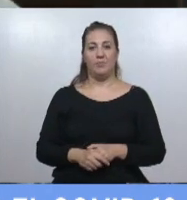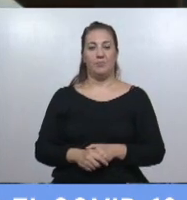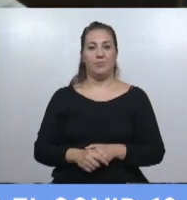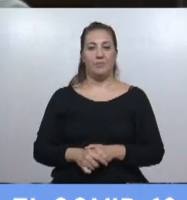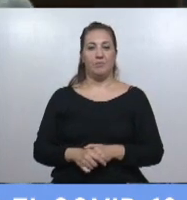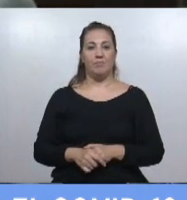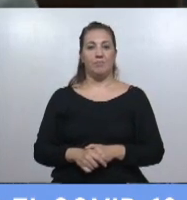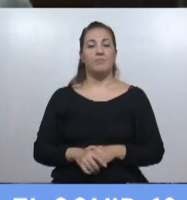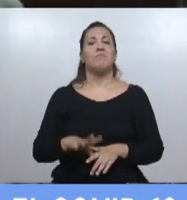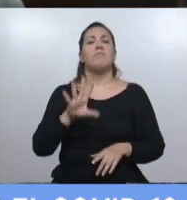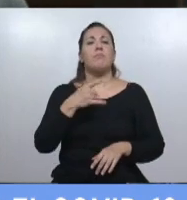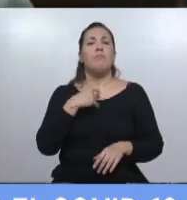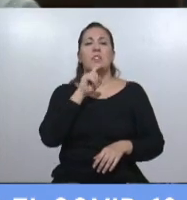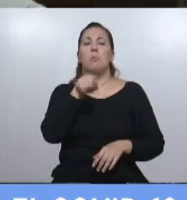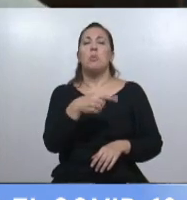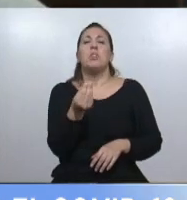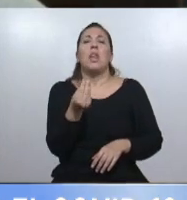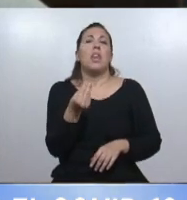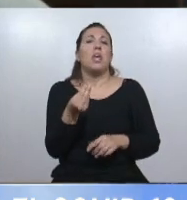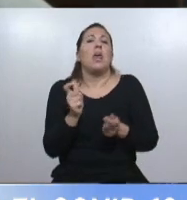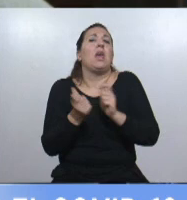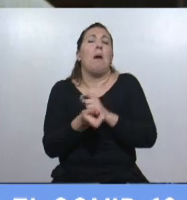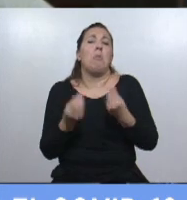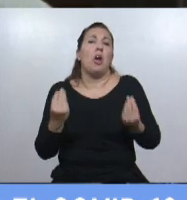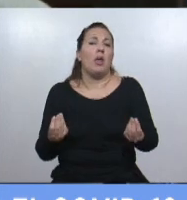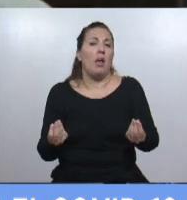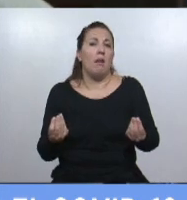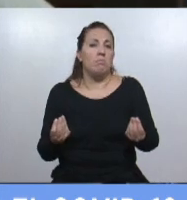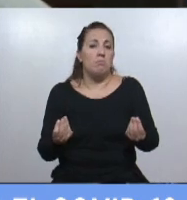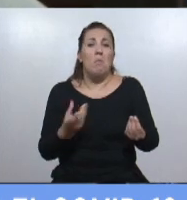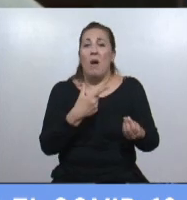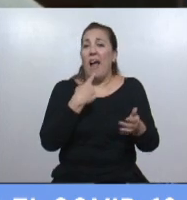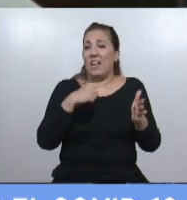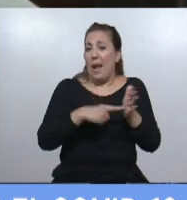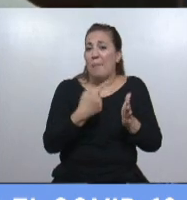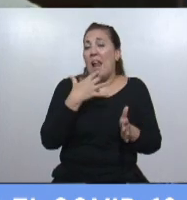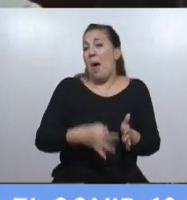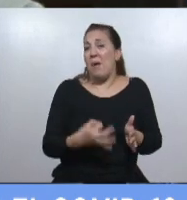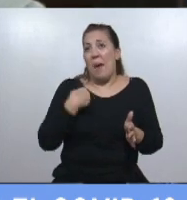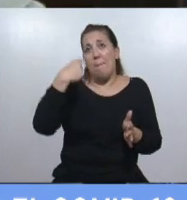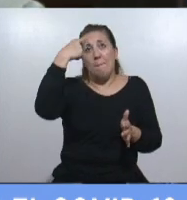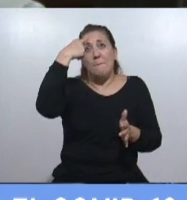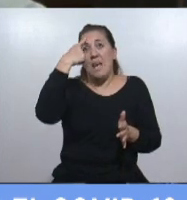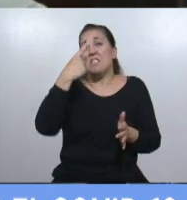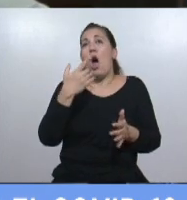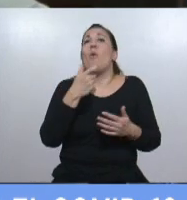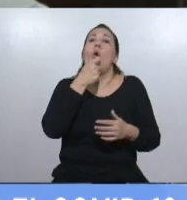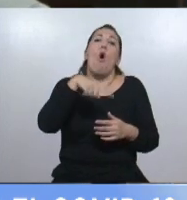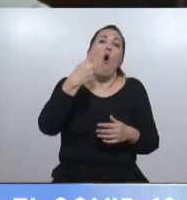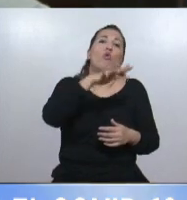Pero la pregunta es qué cambió, ¿no? Porque en la Ciudad de Buenos Aires, realmente, uno podría pensar esto de algún otro distrito